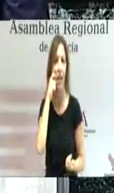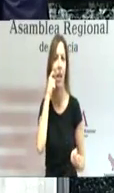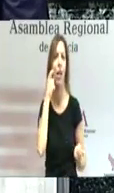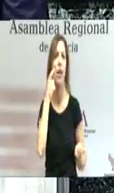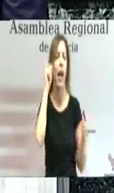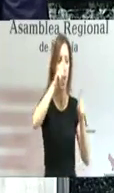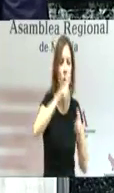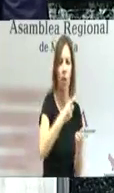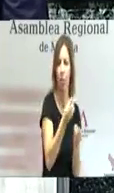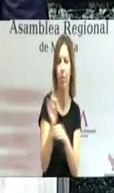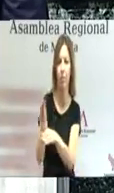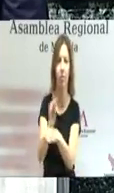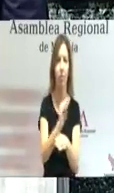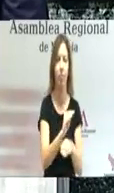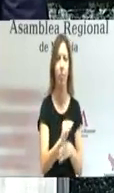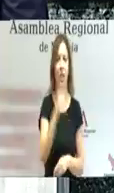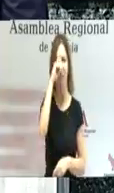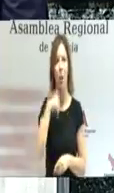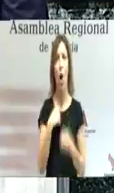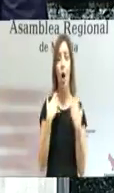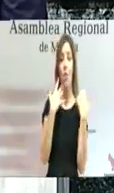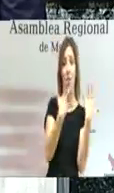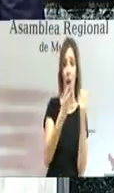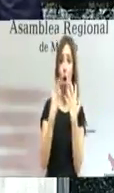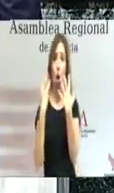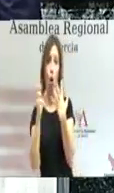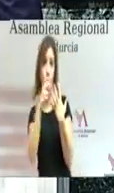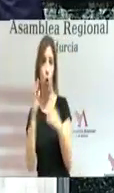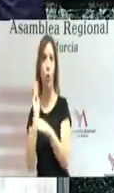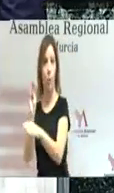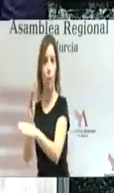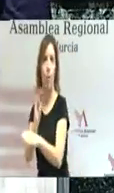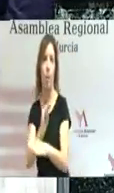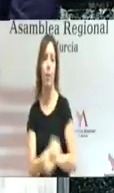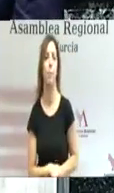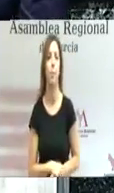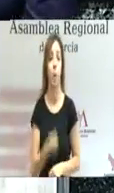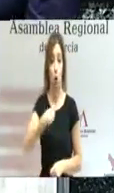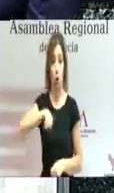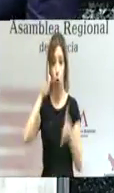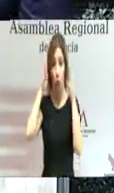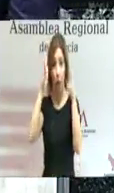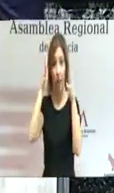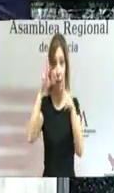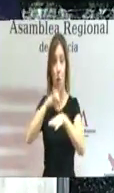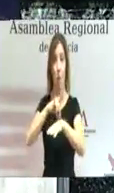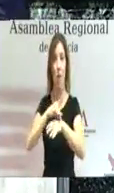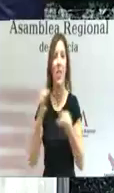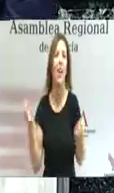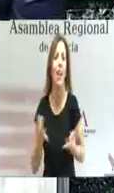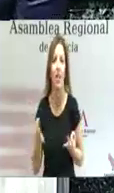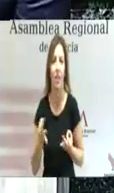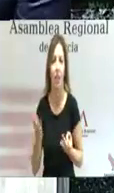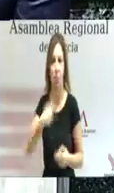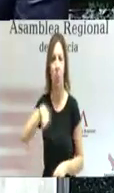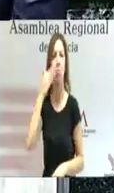reciben, como saben, ocho de cada diez euros de nuestros recursos públicos. Contamos con una atención médica de la que